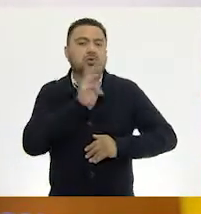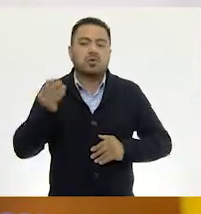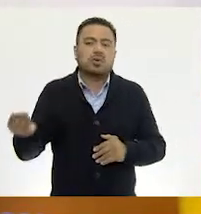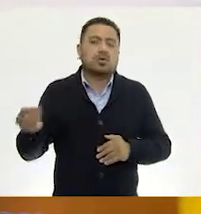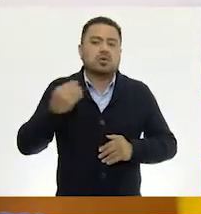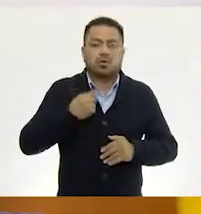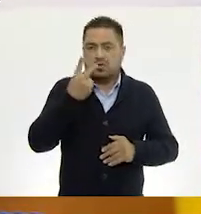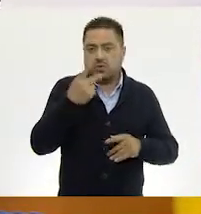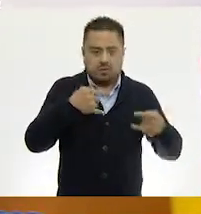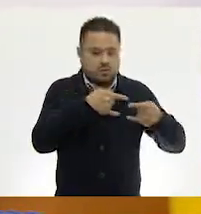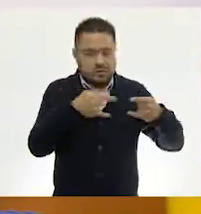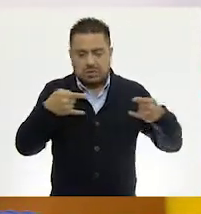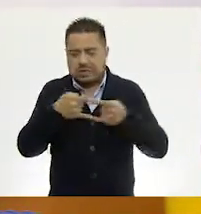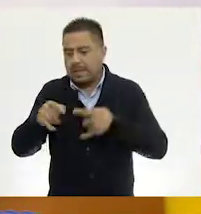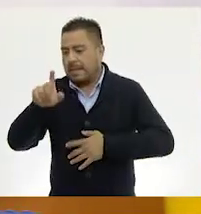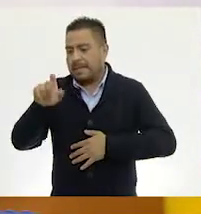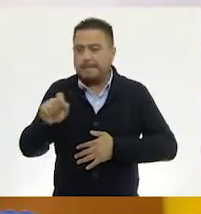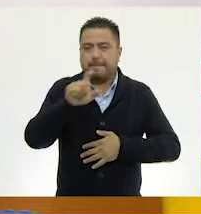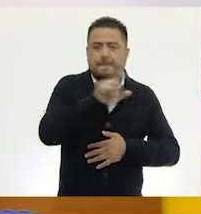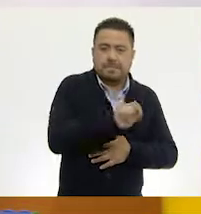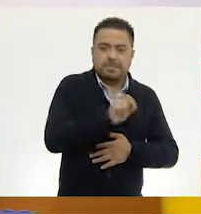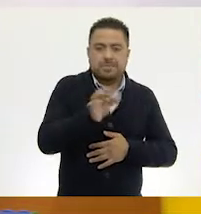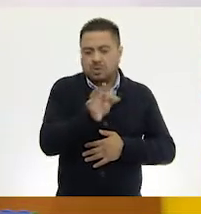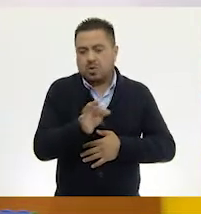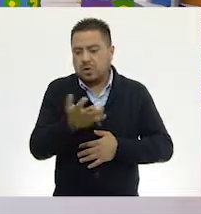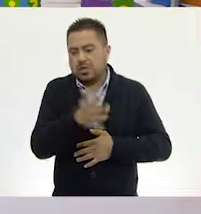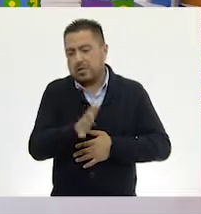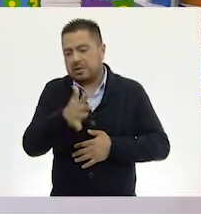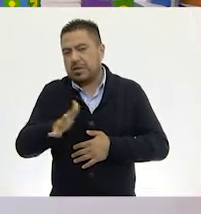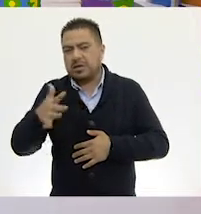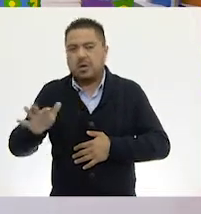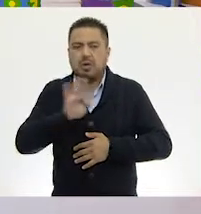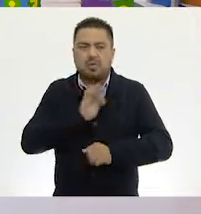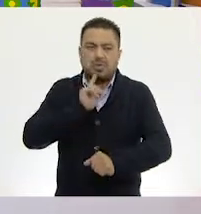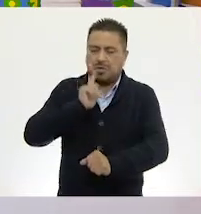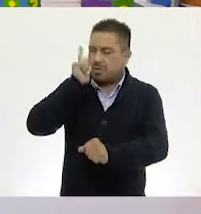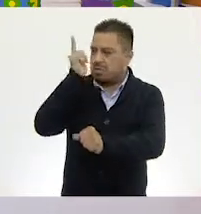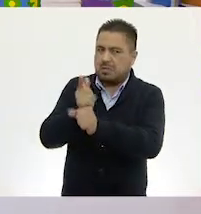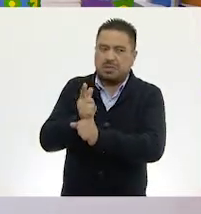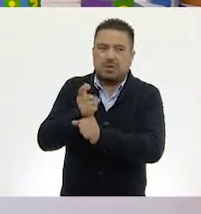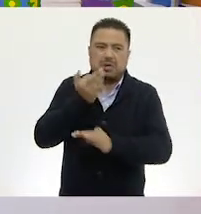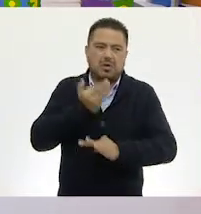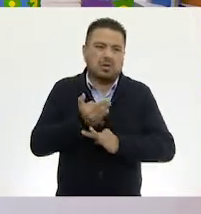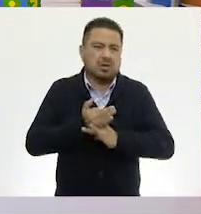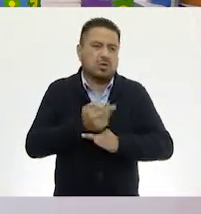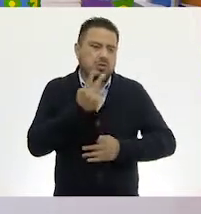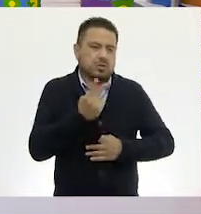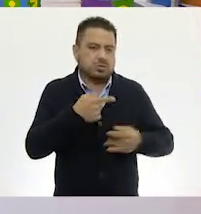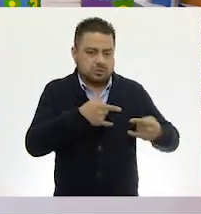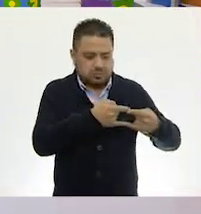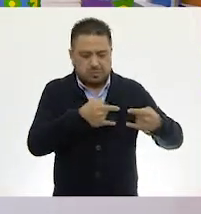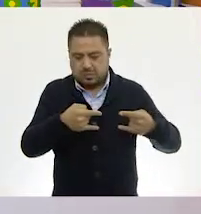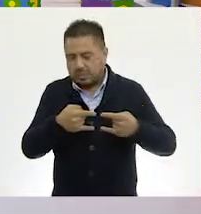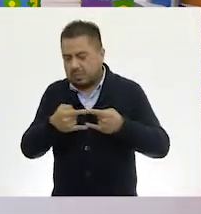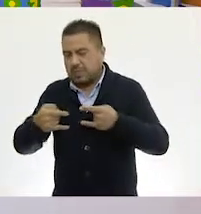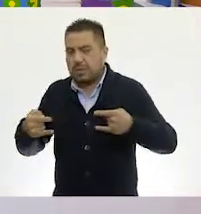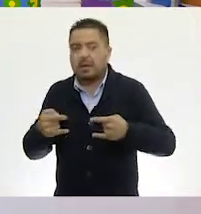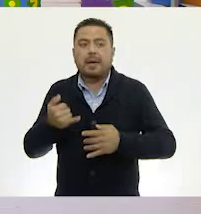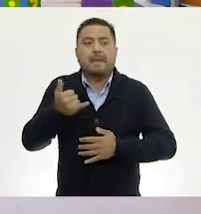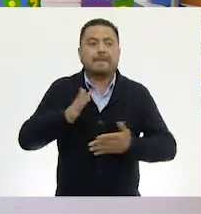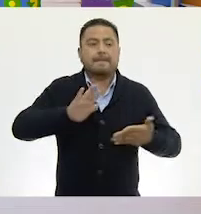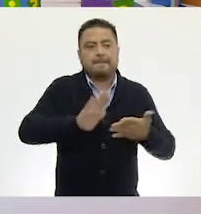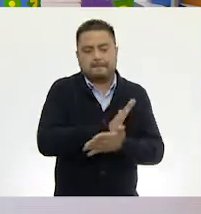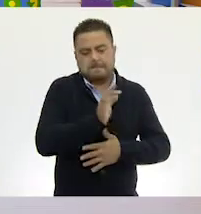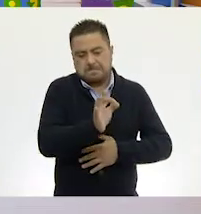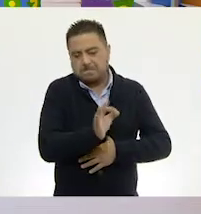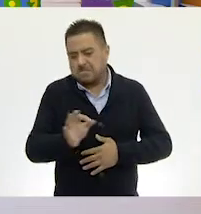dado dos billetes de 20 y monedas de 10 pesos, como podemos ver. Por ejemplo, dos billetes de 20, muy bien, y las